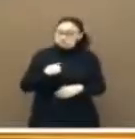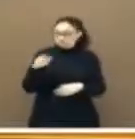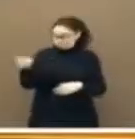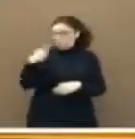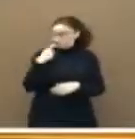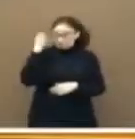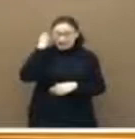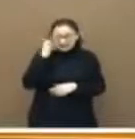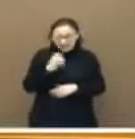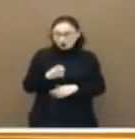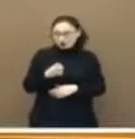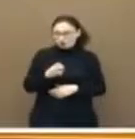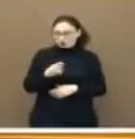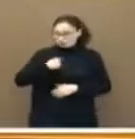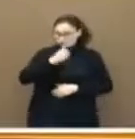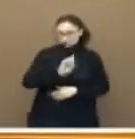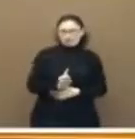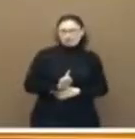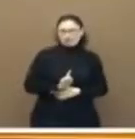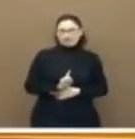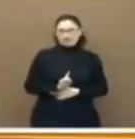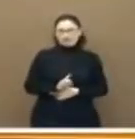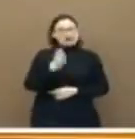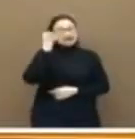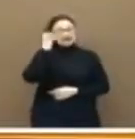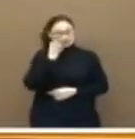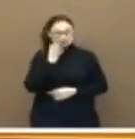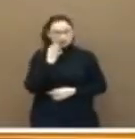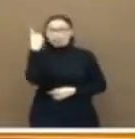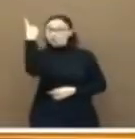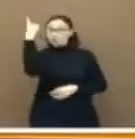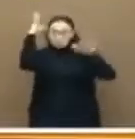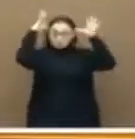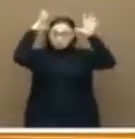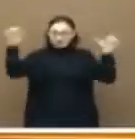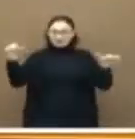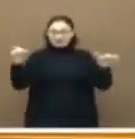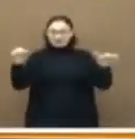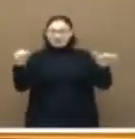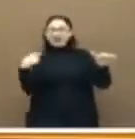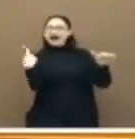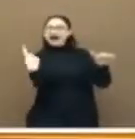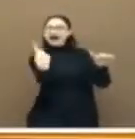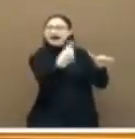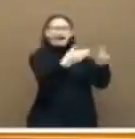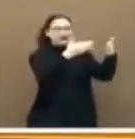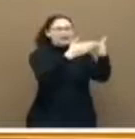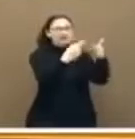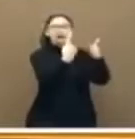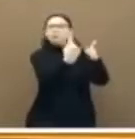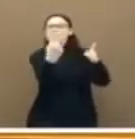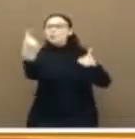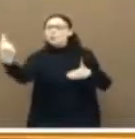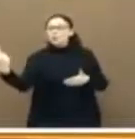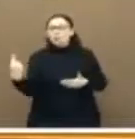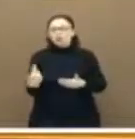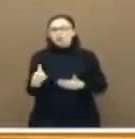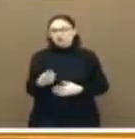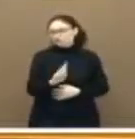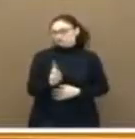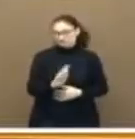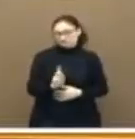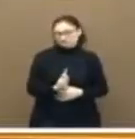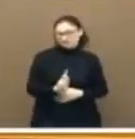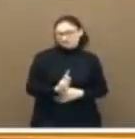lo ha dicho, Rajoy, no he sido yo, mande un agente de la Guardia Civil de Tráfico a cada curva. Nos conformaríamos con algo mucho más